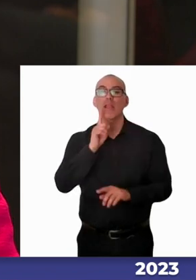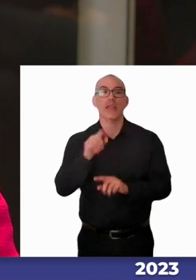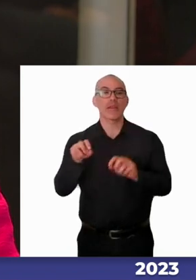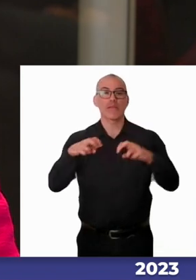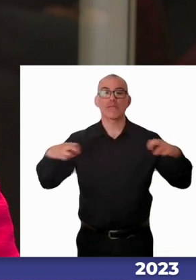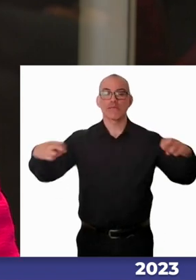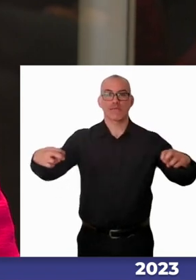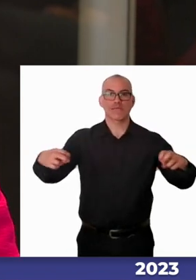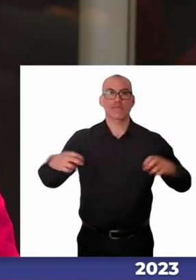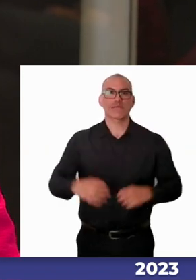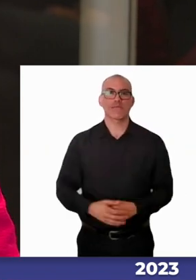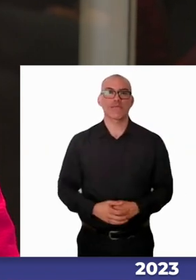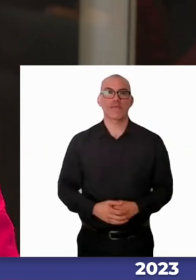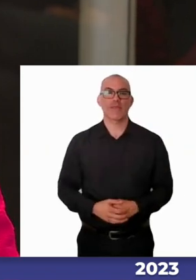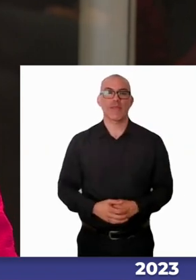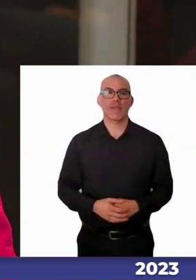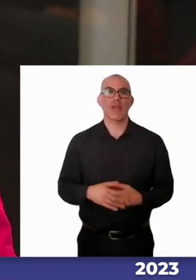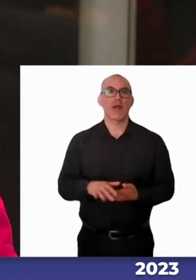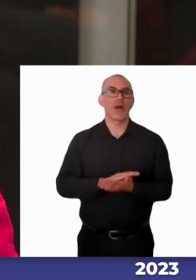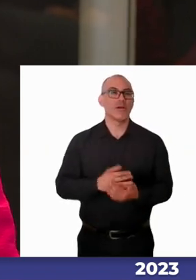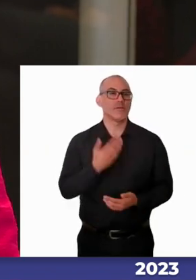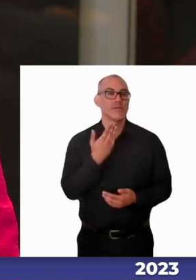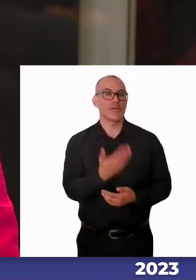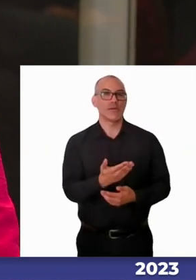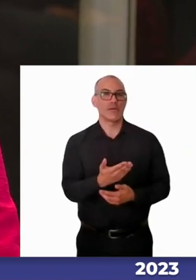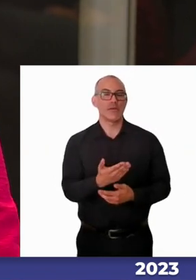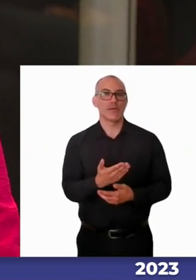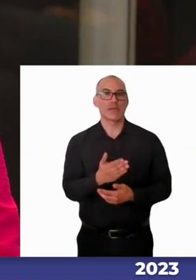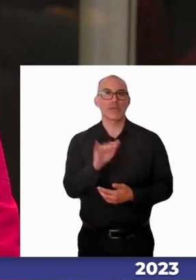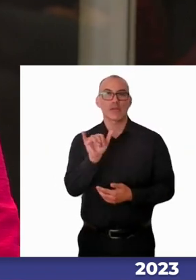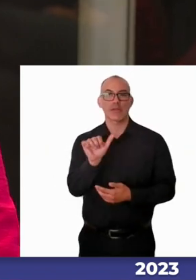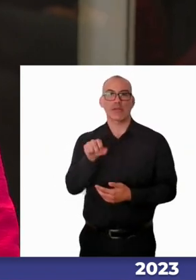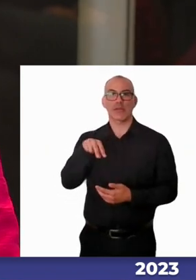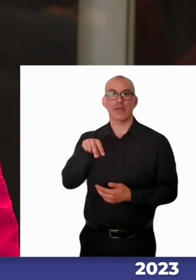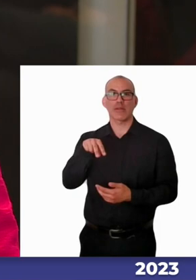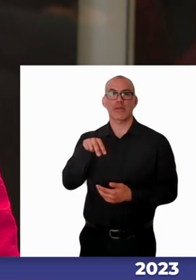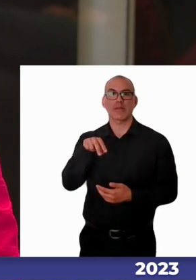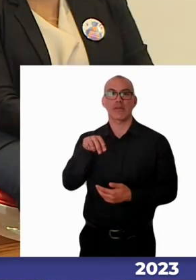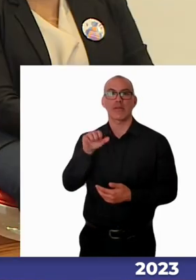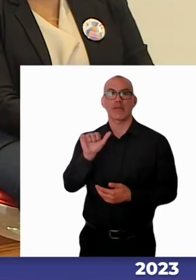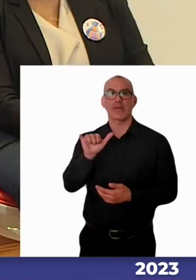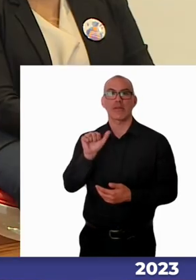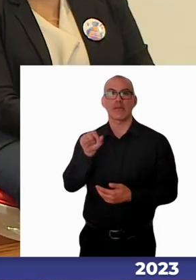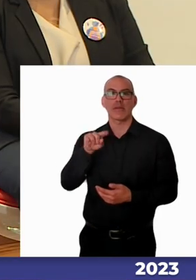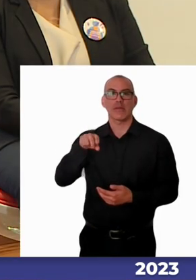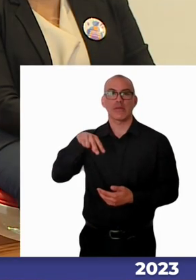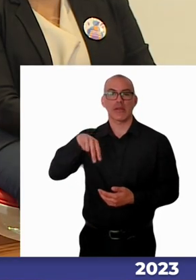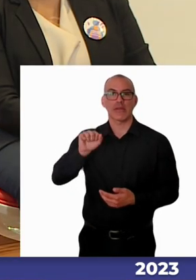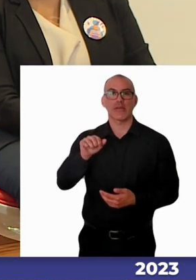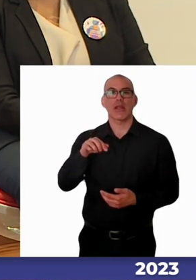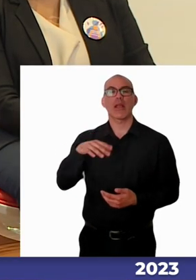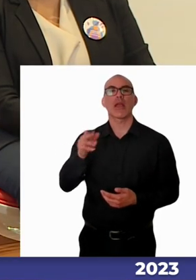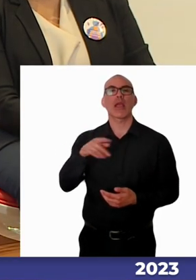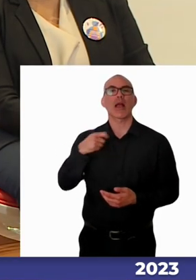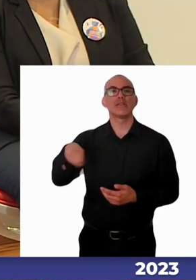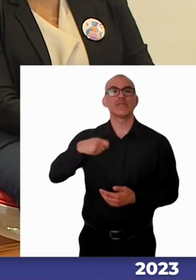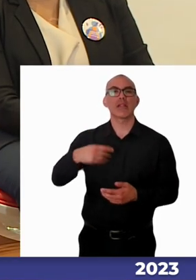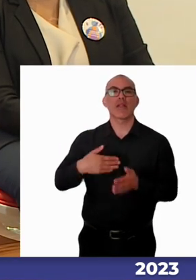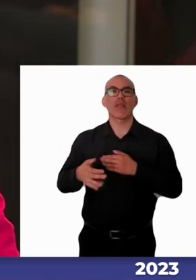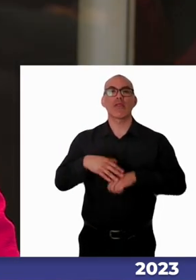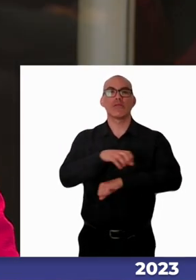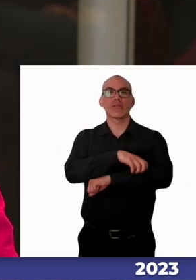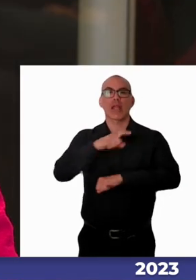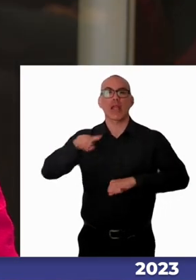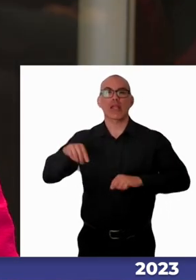hoy. Por acá tengo a la honorable senadora Yanda Proboste, representante de la región de Atacama e integrante de la Comisión de Educación. Muchas